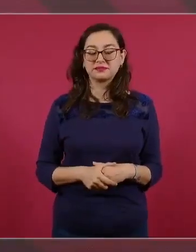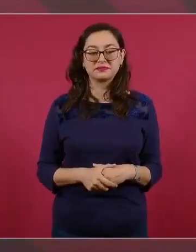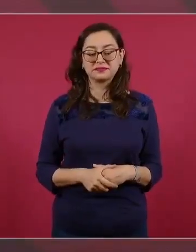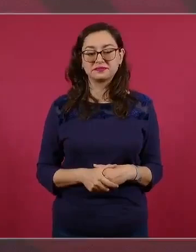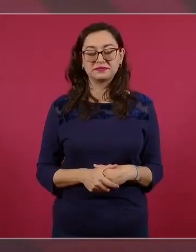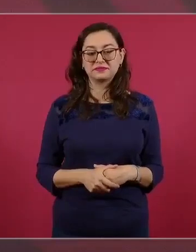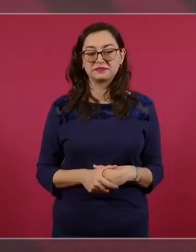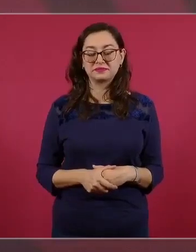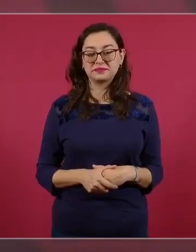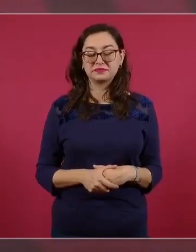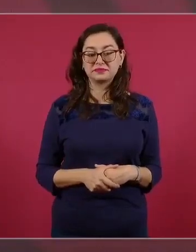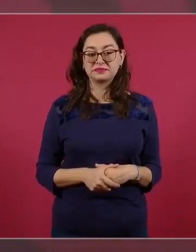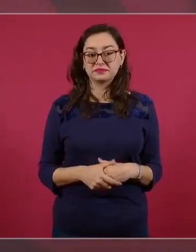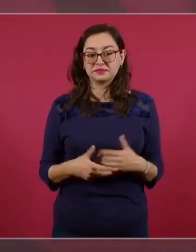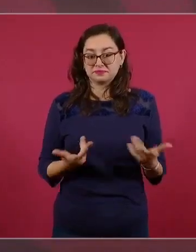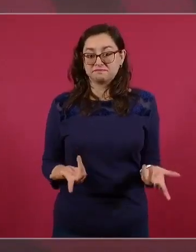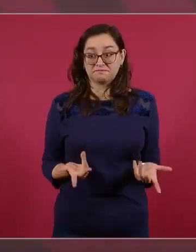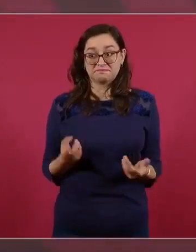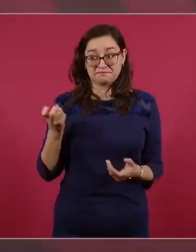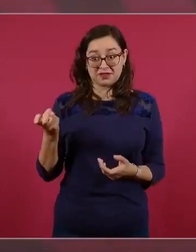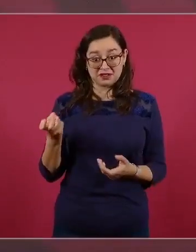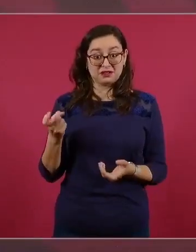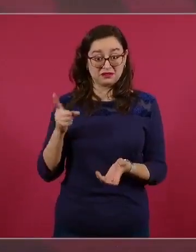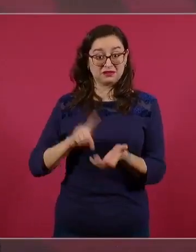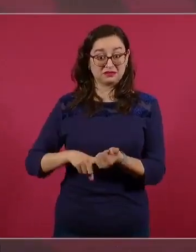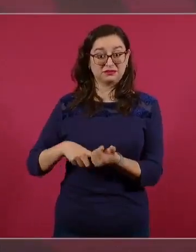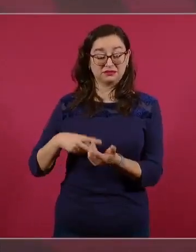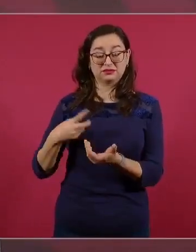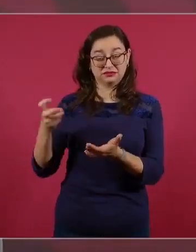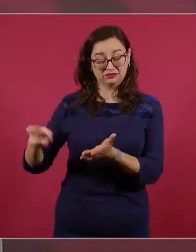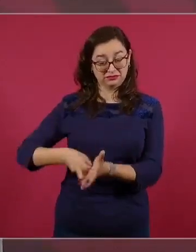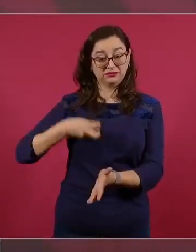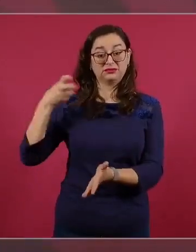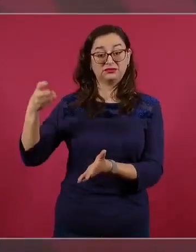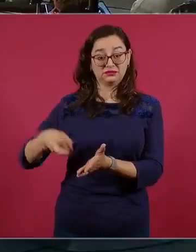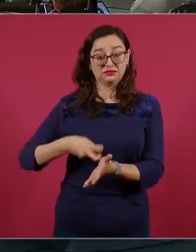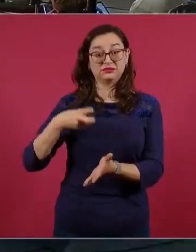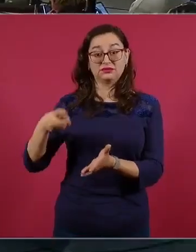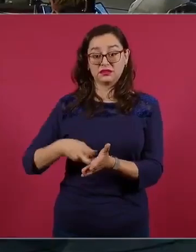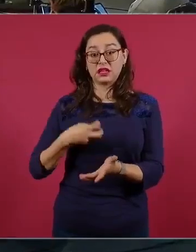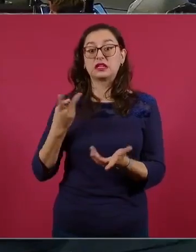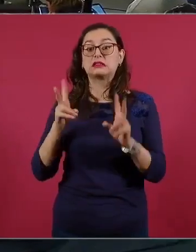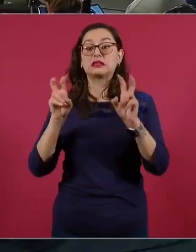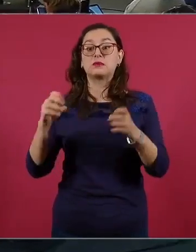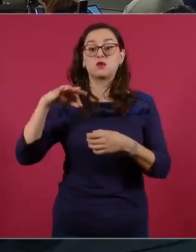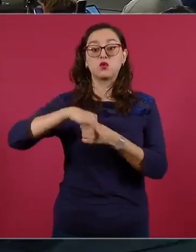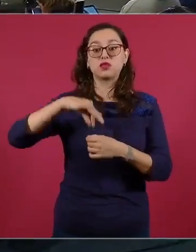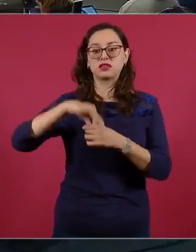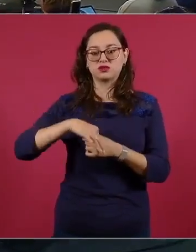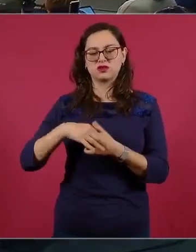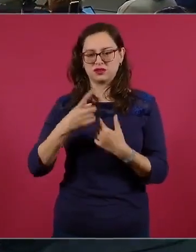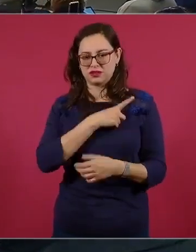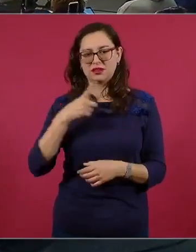hay que cambiar el sistema de los vetos. No es